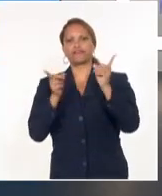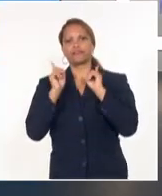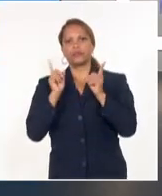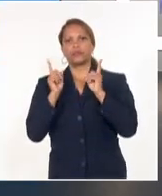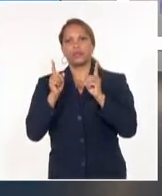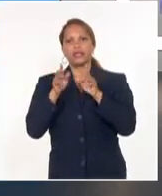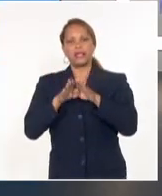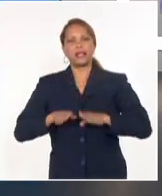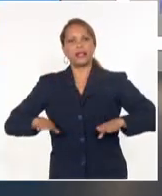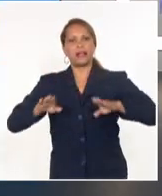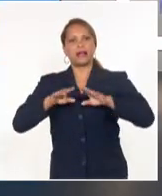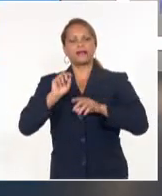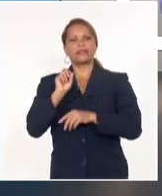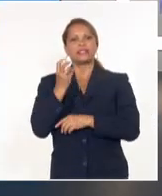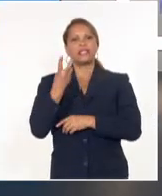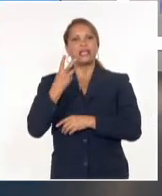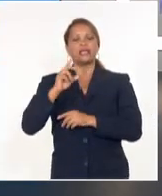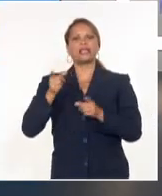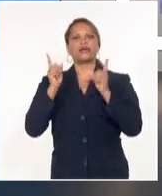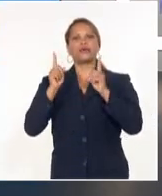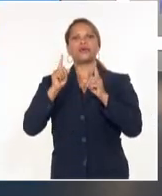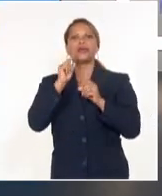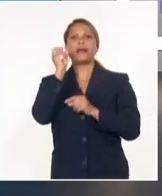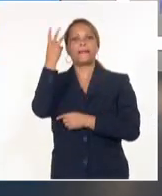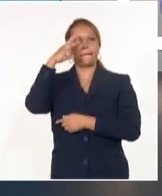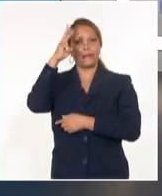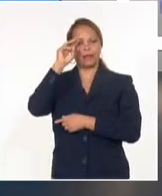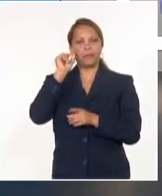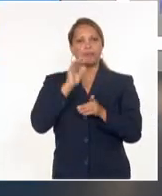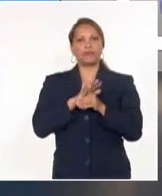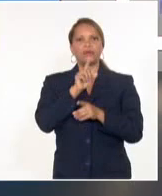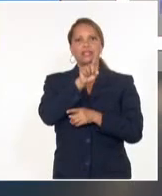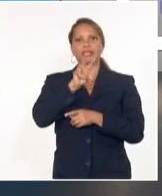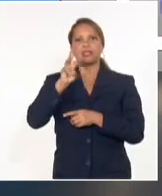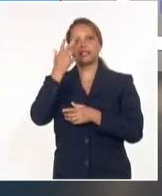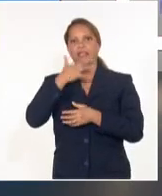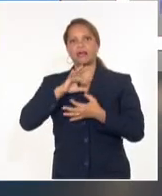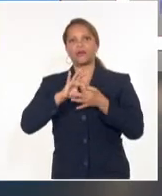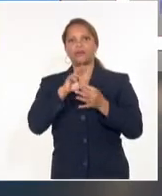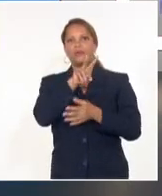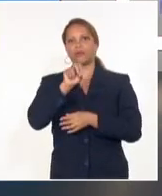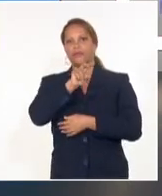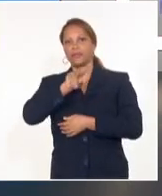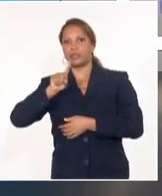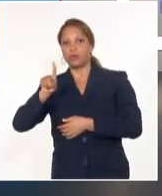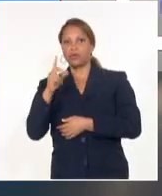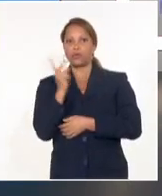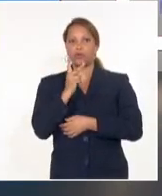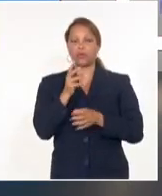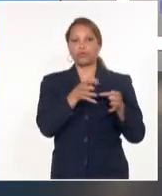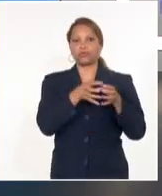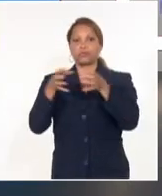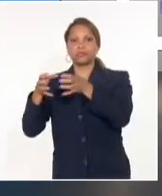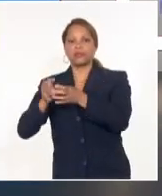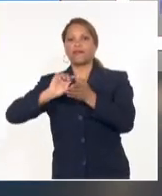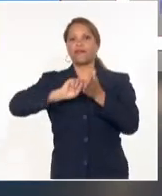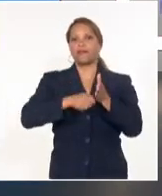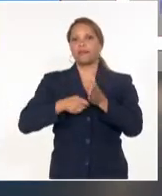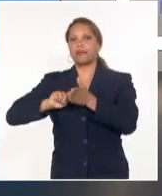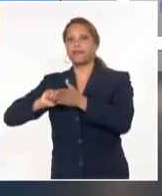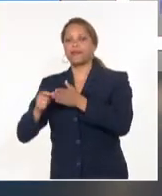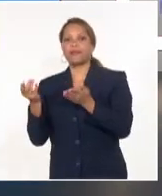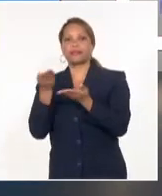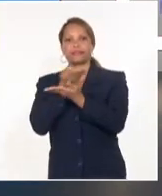diálogo tuvo tres rondas en México desde que comenzó el 13 de agosto de 2021, cuando ambas delegaciones firmaron un memorando de